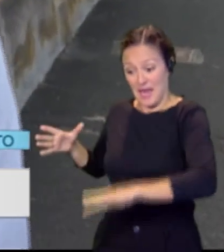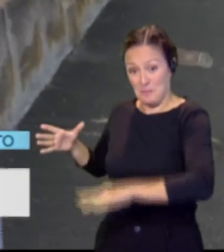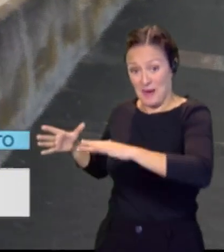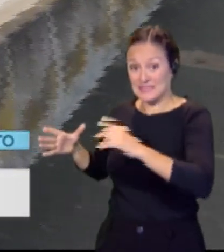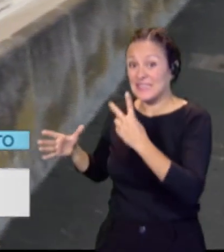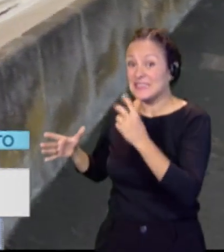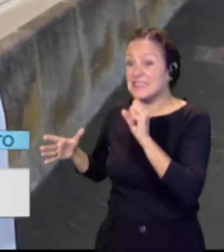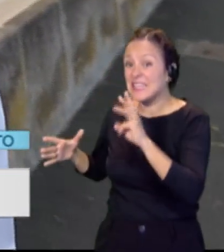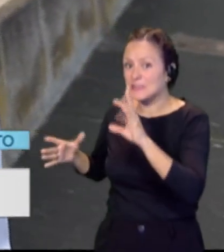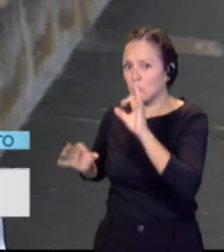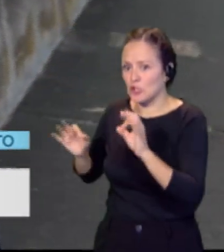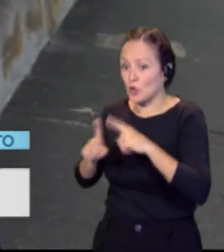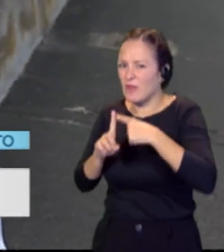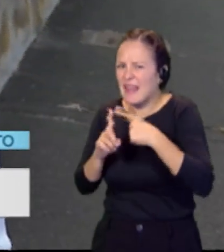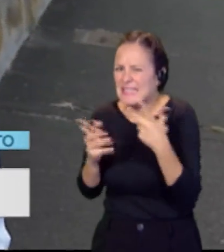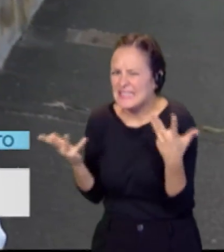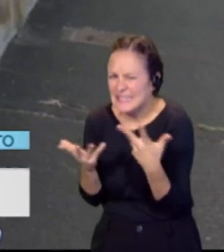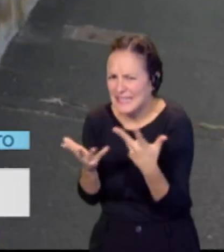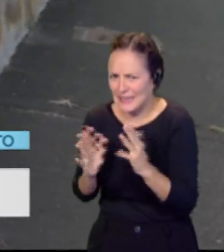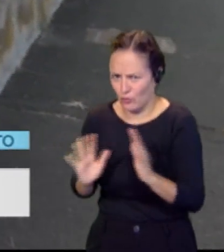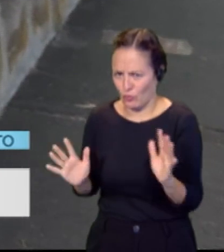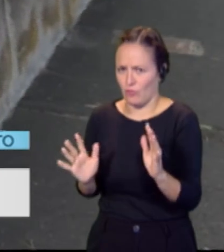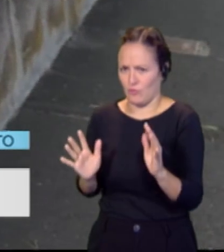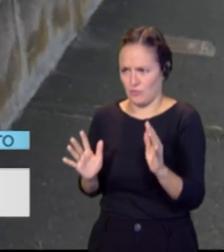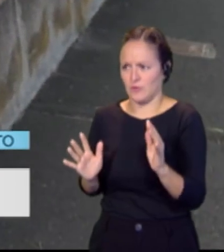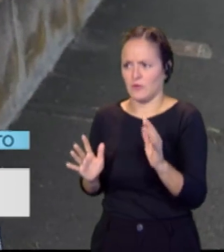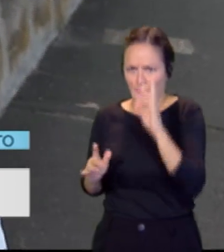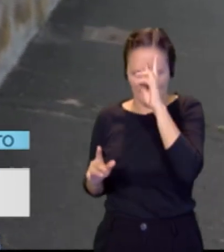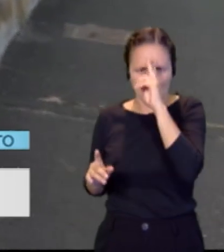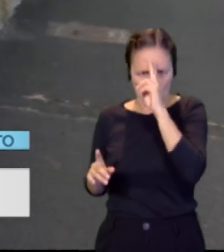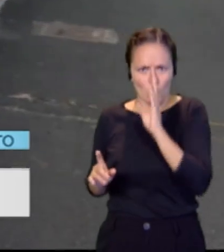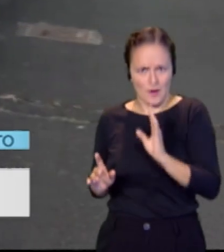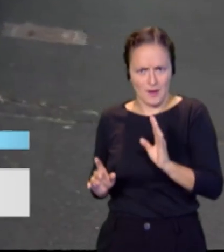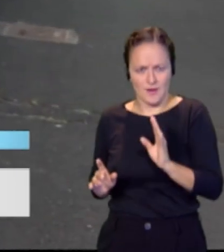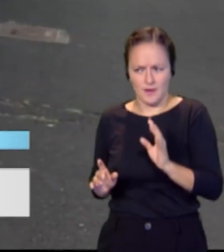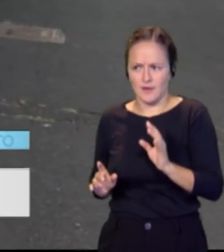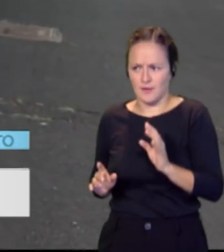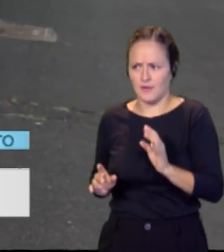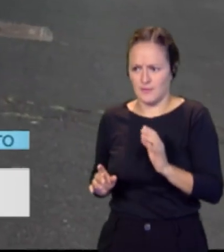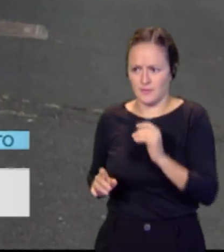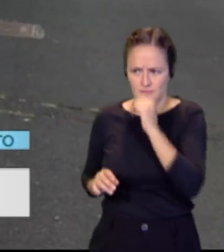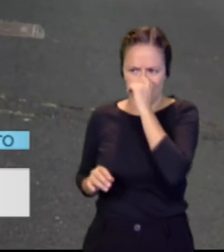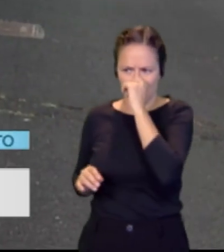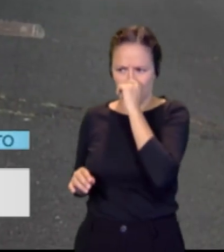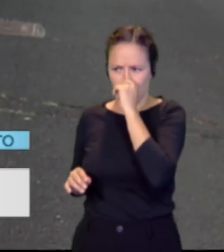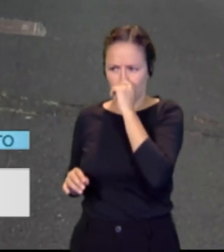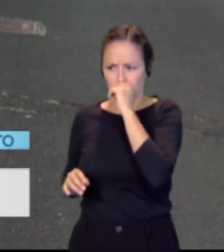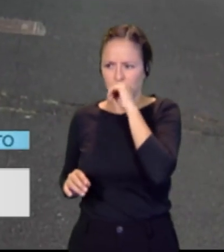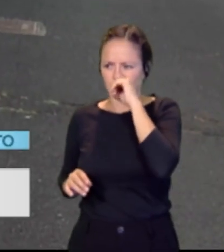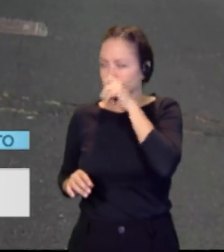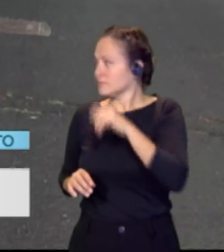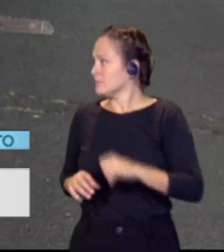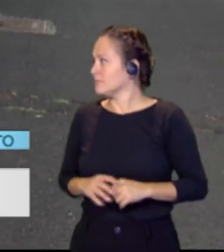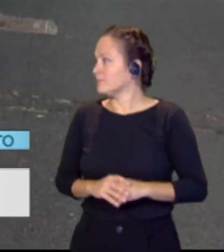bien dices, y nos preocupa, claro. De hecho, como ya supongo que sabrás, el cabildo ha